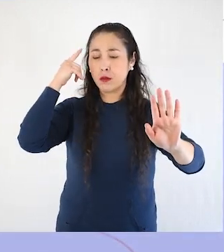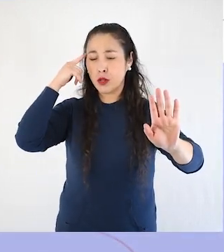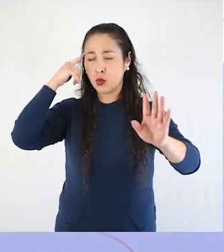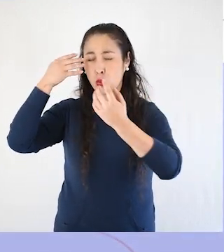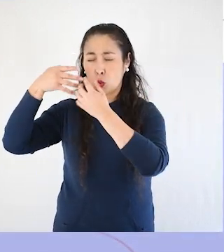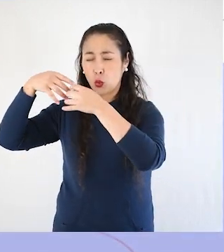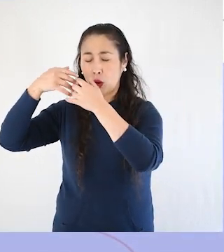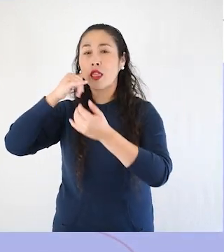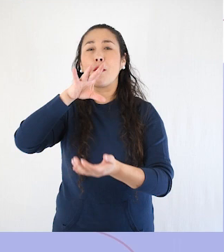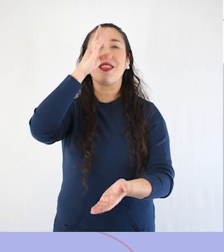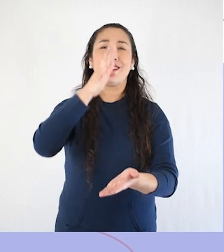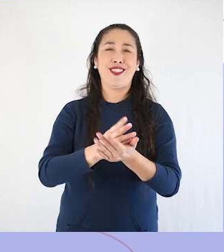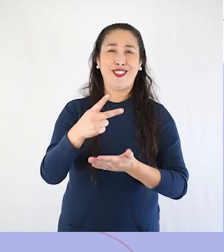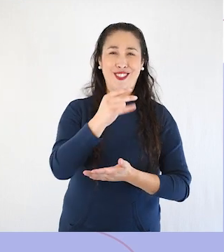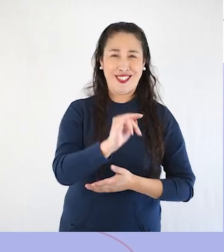detenidamente.